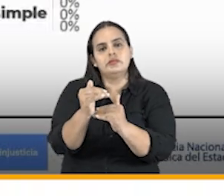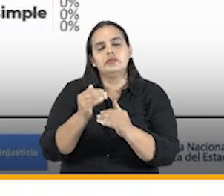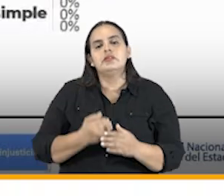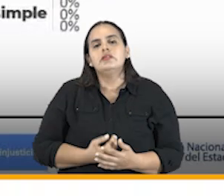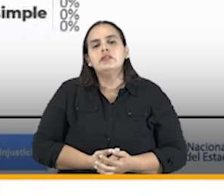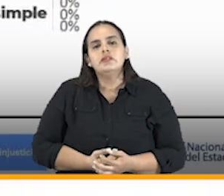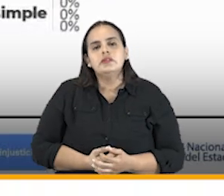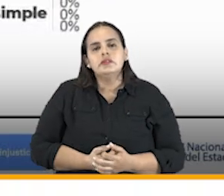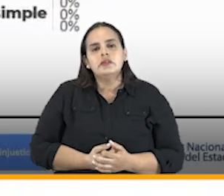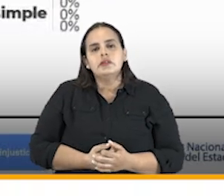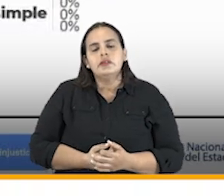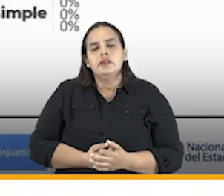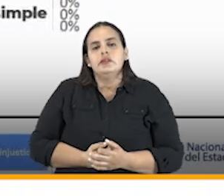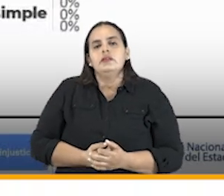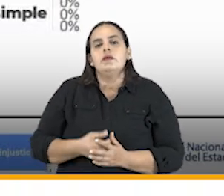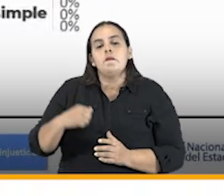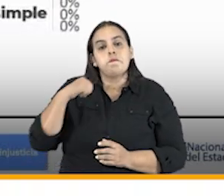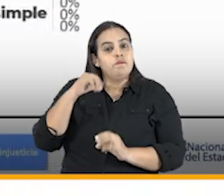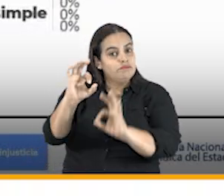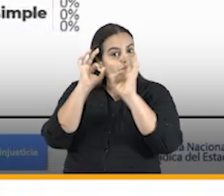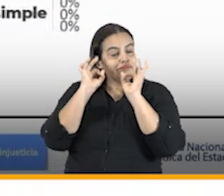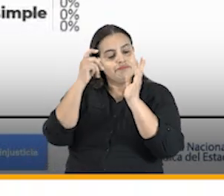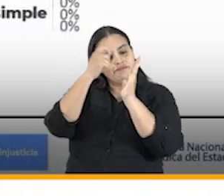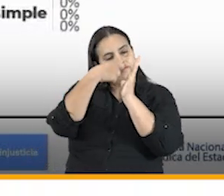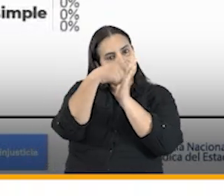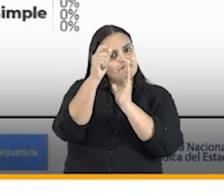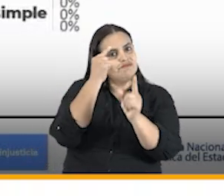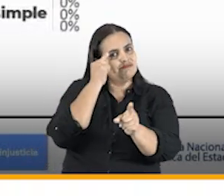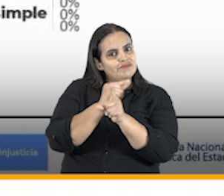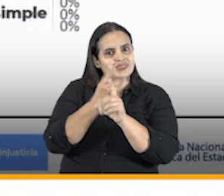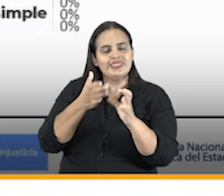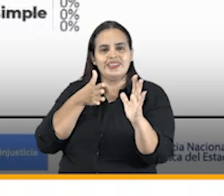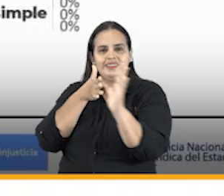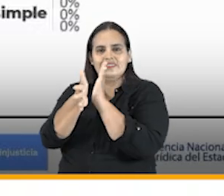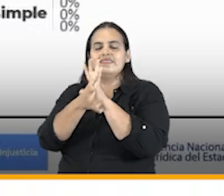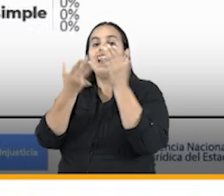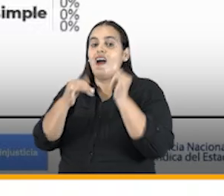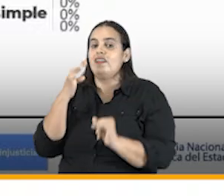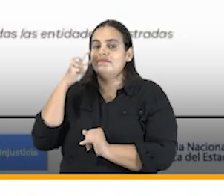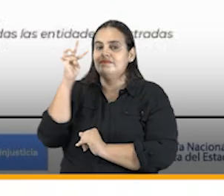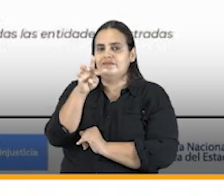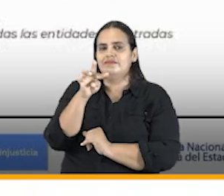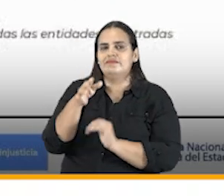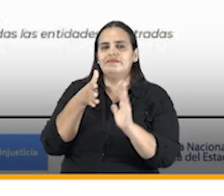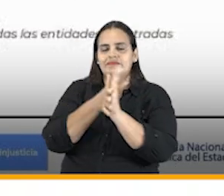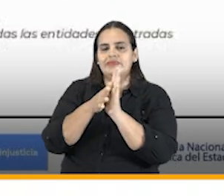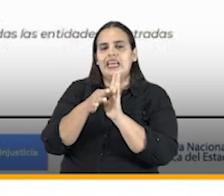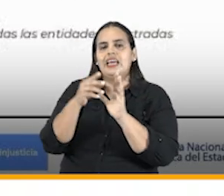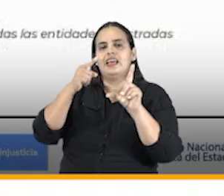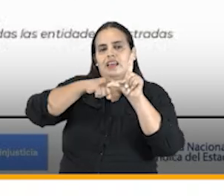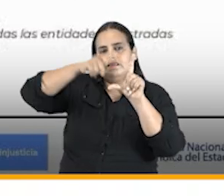las tasas de éxito que quiero mencionar aquí en la siguiente gráfica, por favor,